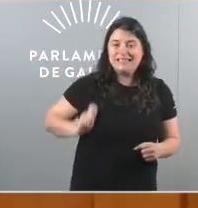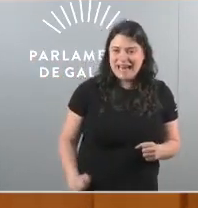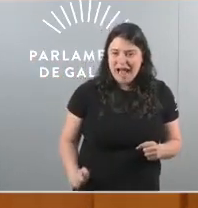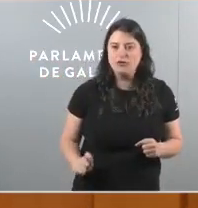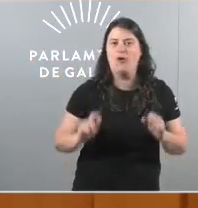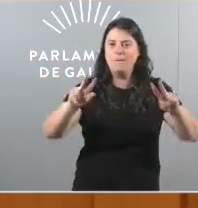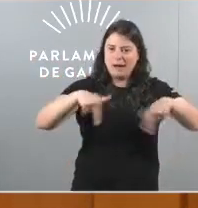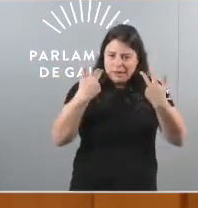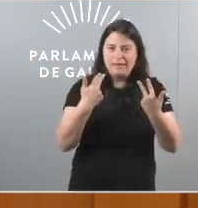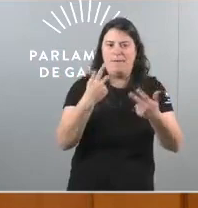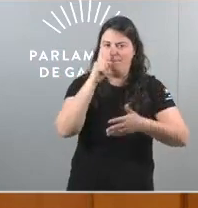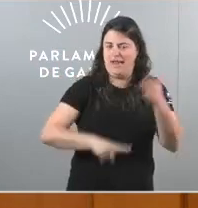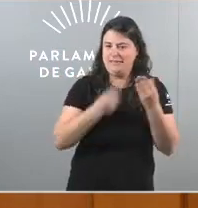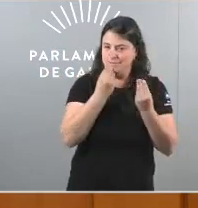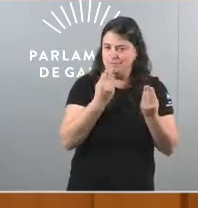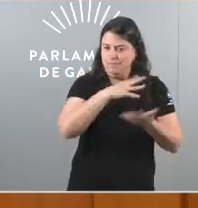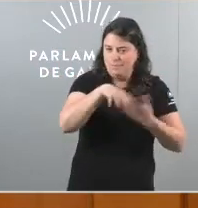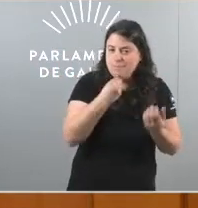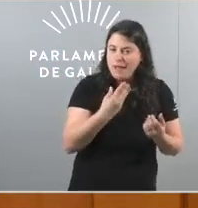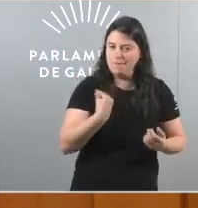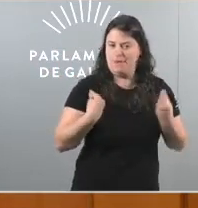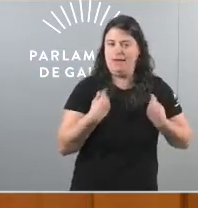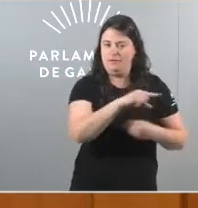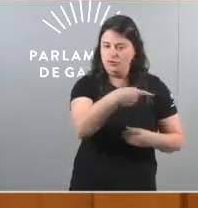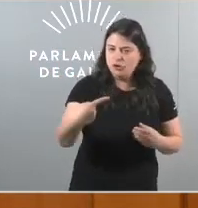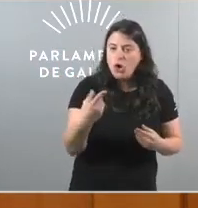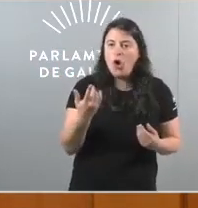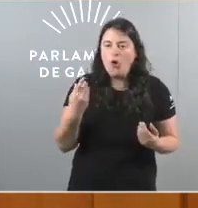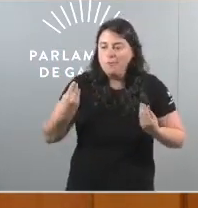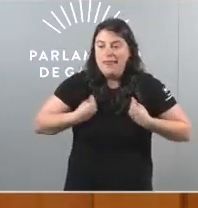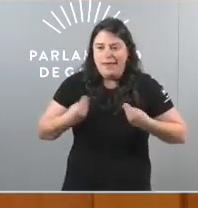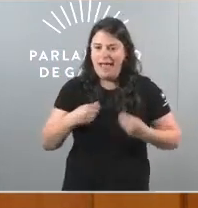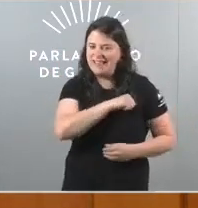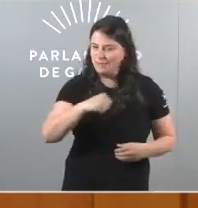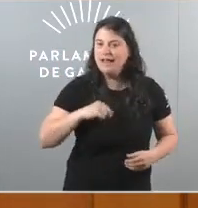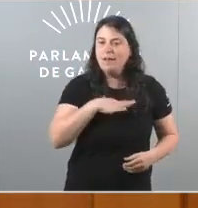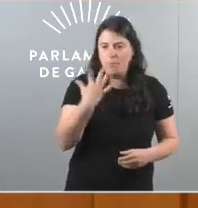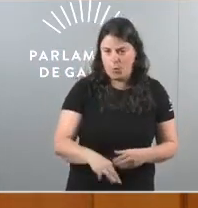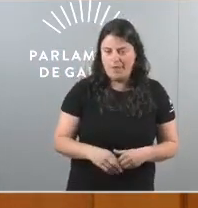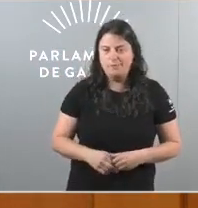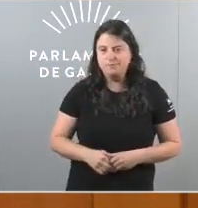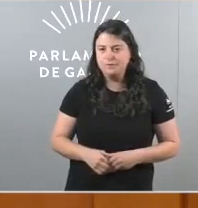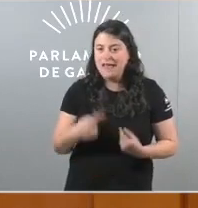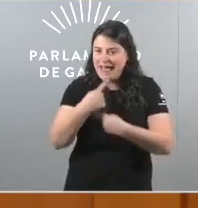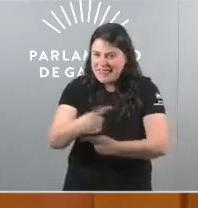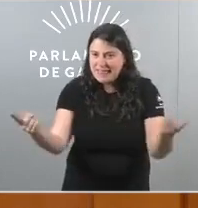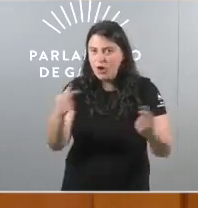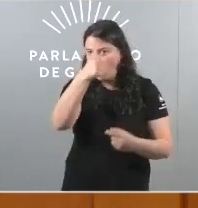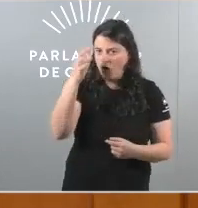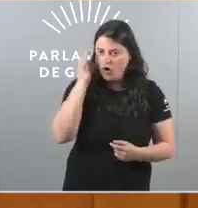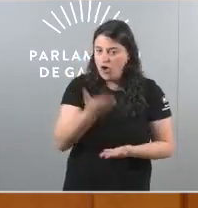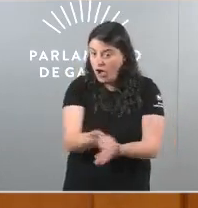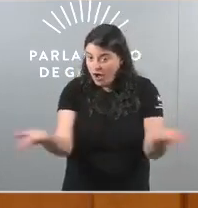permita chegar a fin de mes, emanciparte ou ter a tua propia vida. A todos e a todas vos, quero